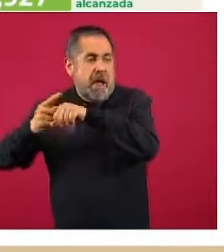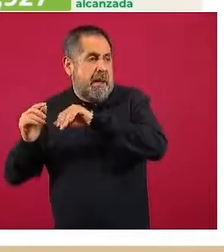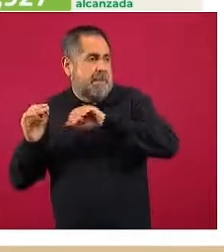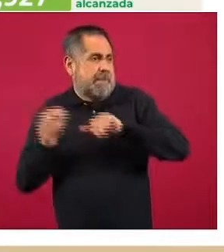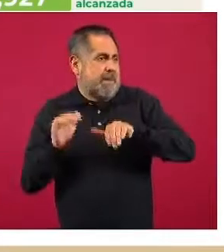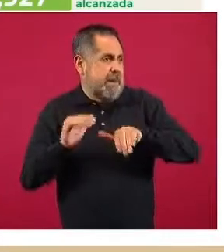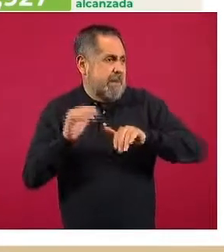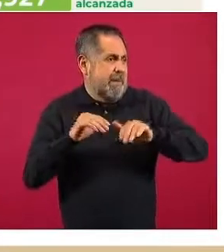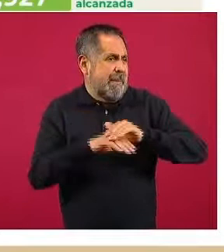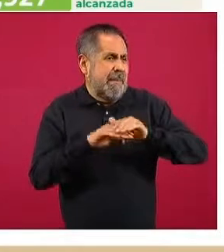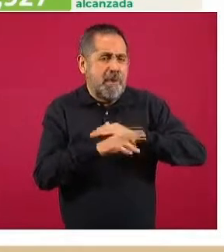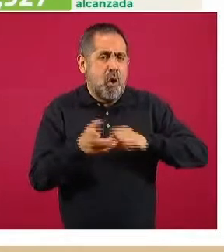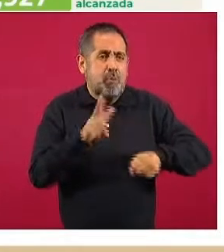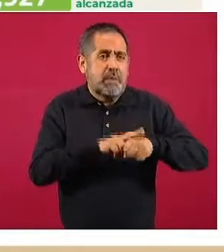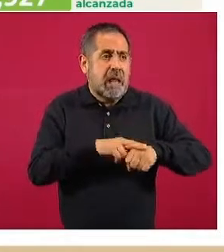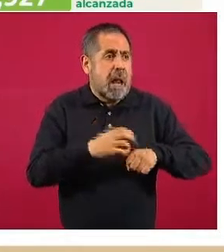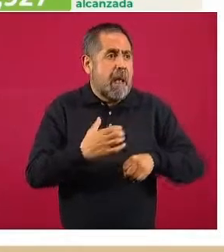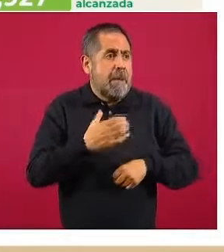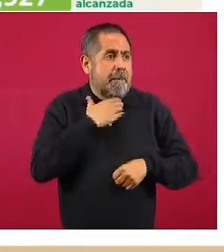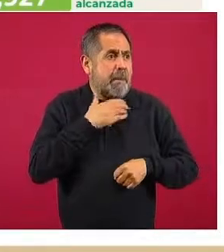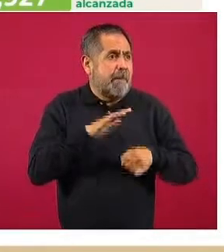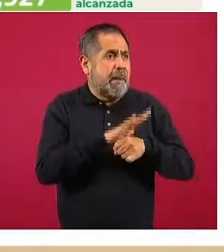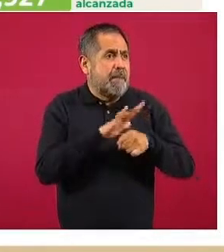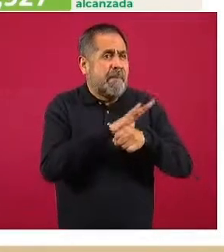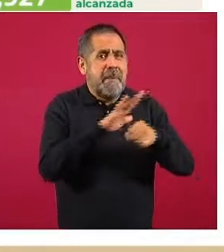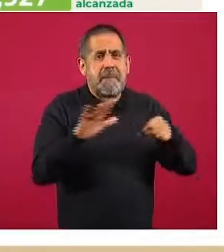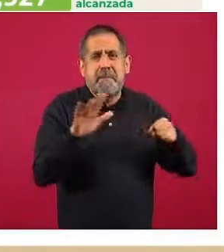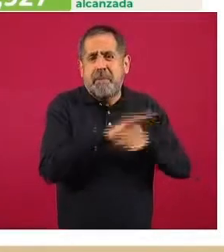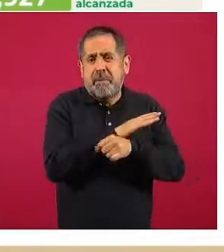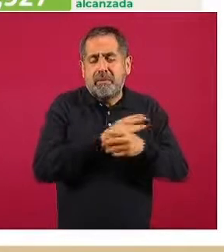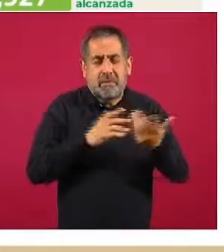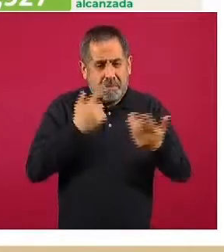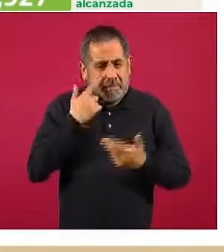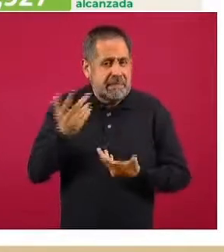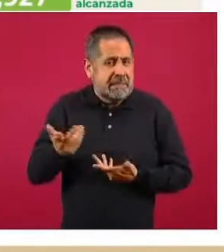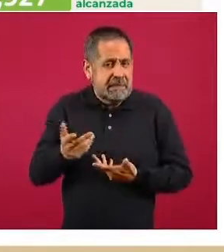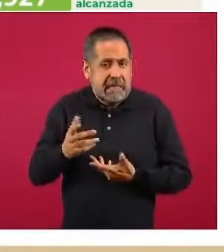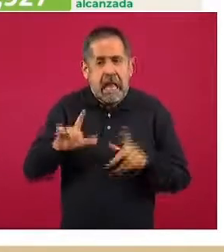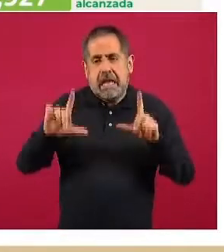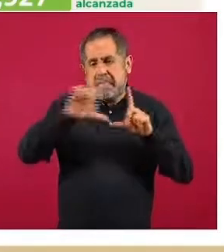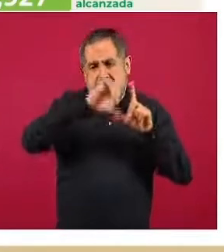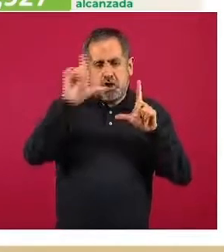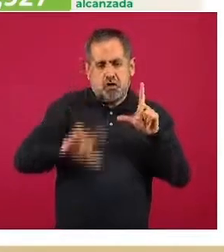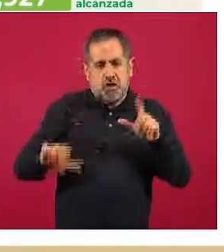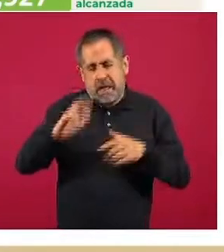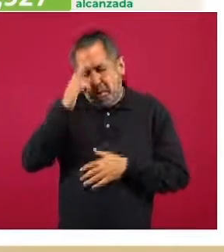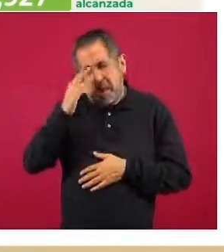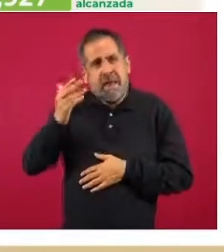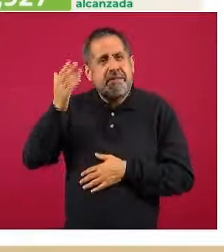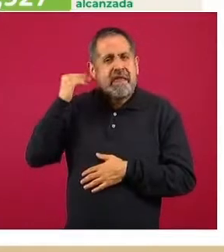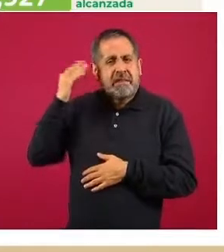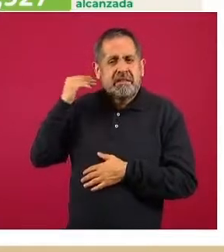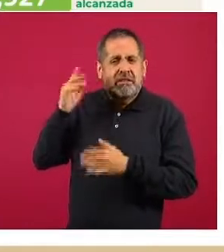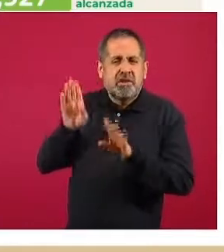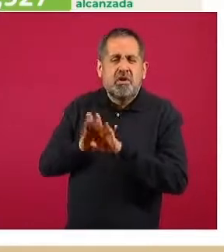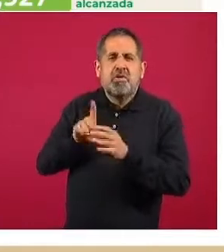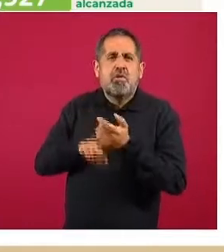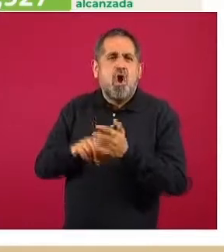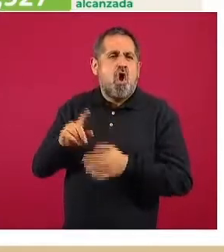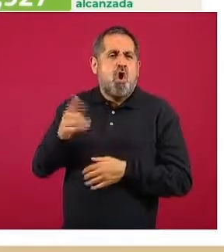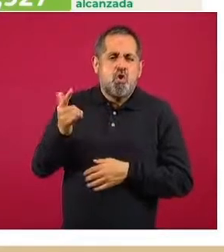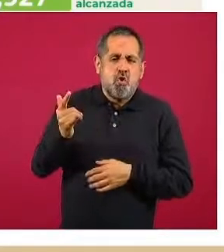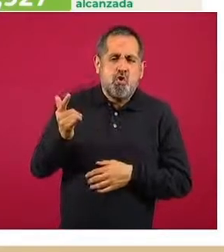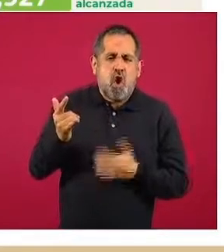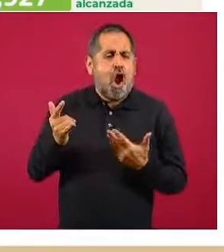lo comparamos en función de los números con aquella ocupación máxima a nivel nacional que tuvimos en algún momento a fines de